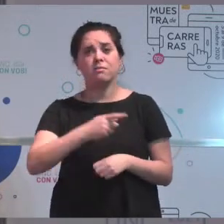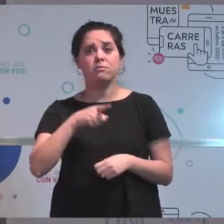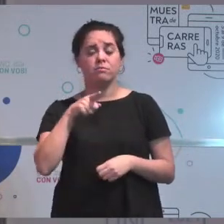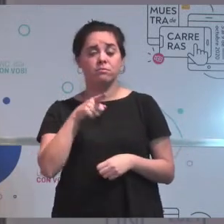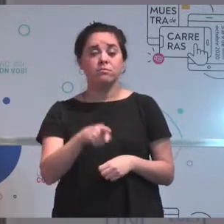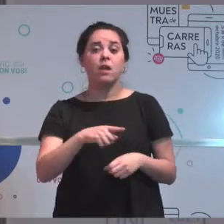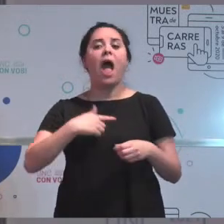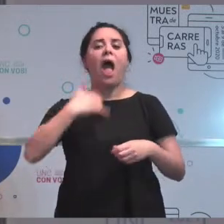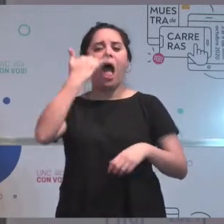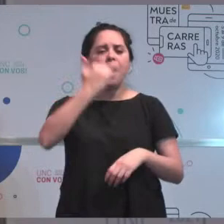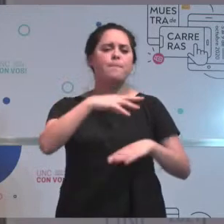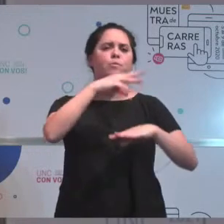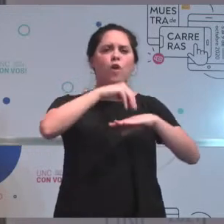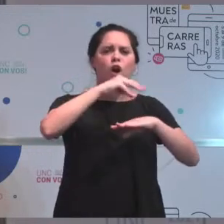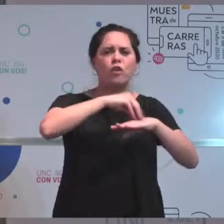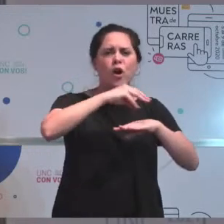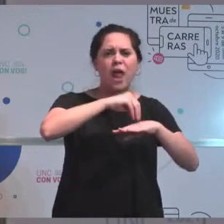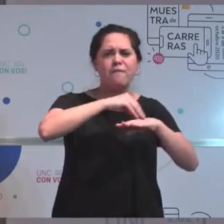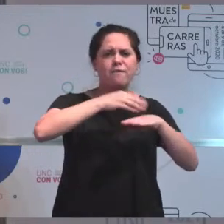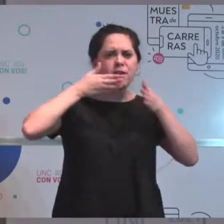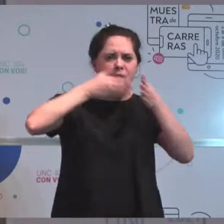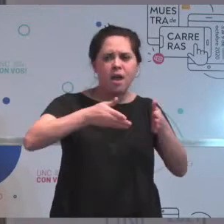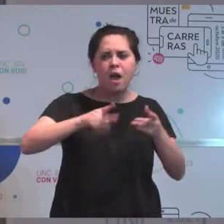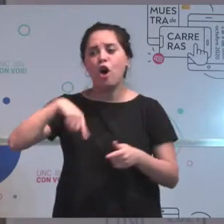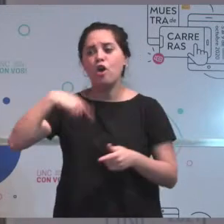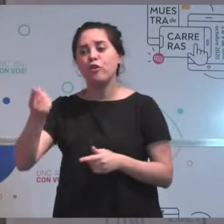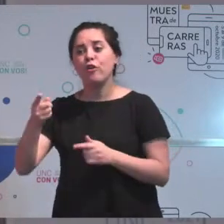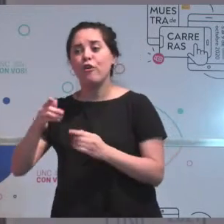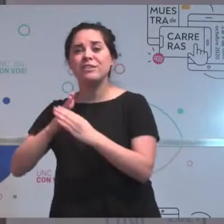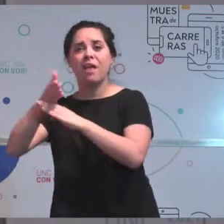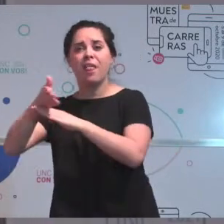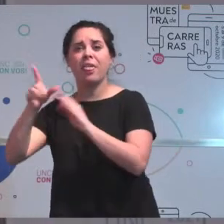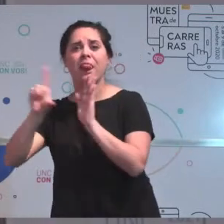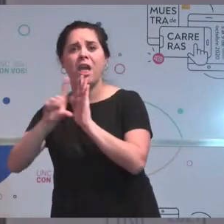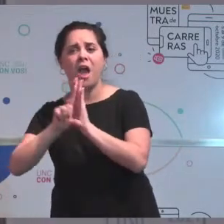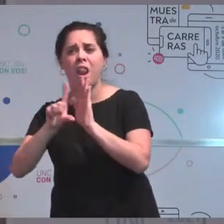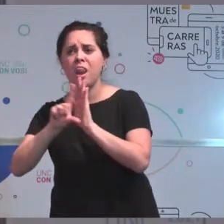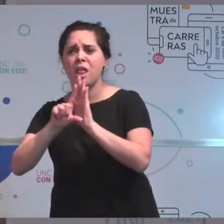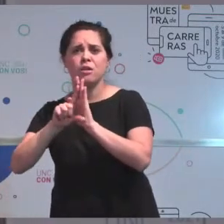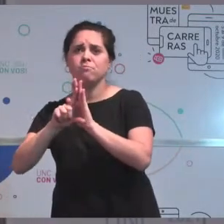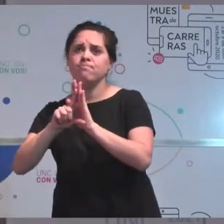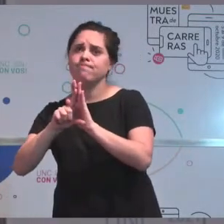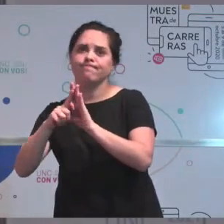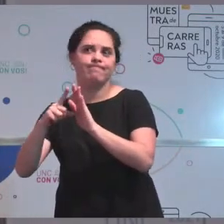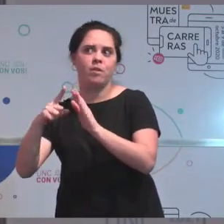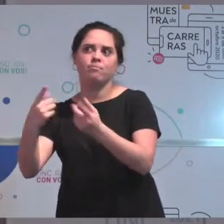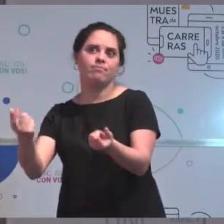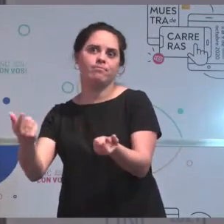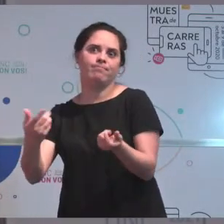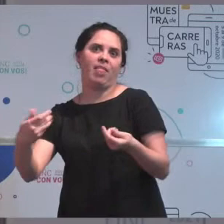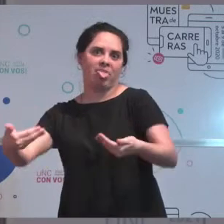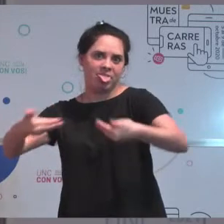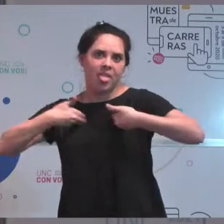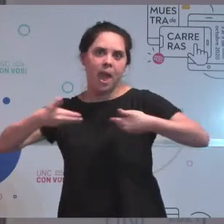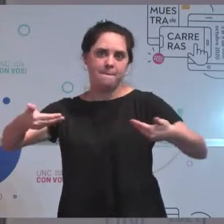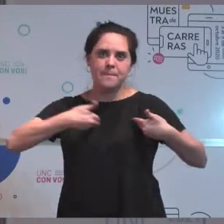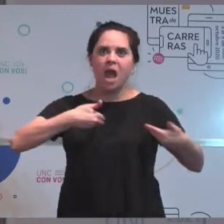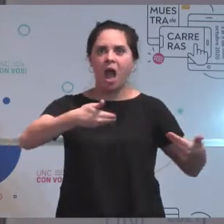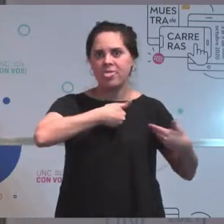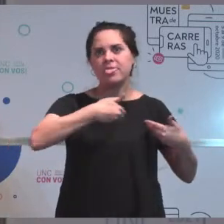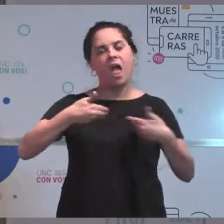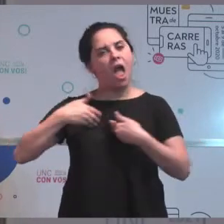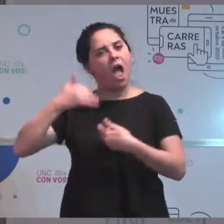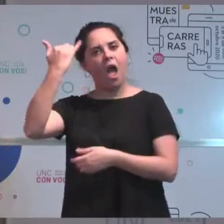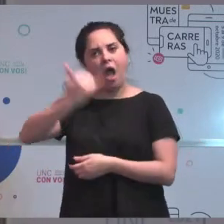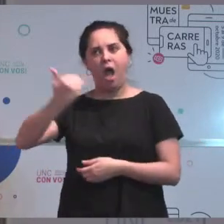tradicional, es decir, la legal, se requiere mucho. Es muy requerida, así que por suerte no, es como decía Hernán, ningún